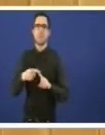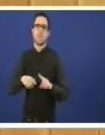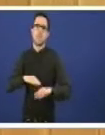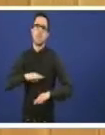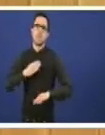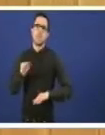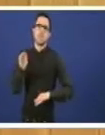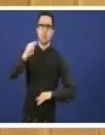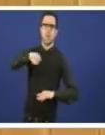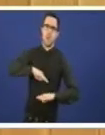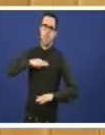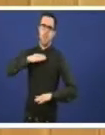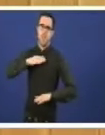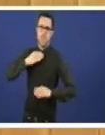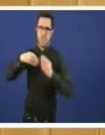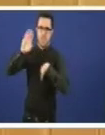está sometida neste momento